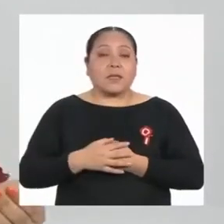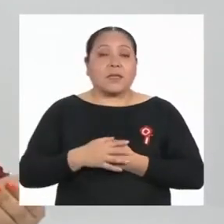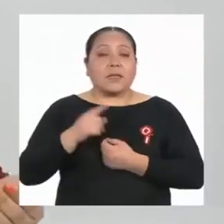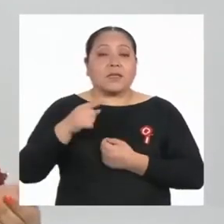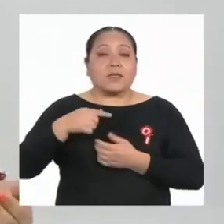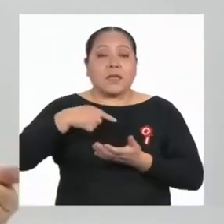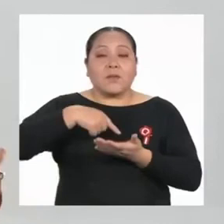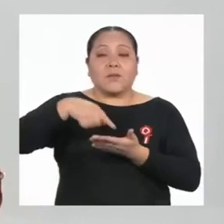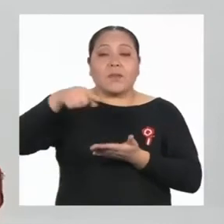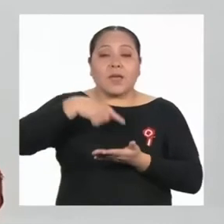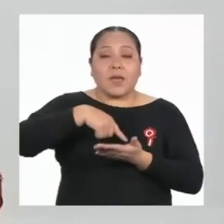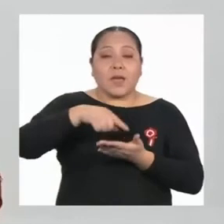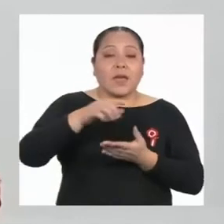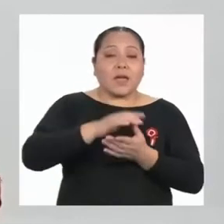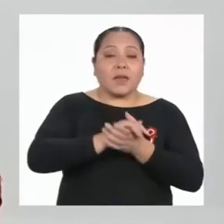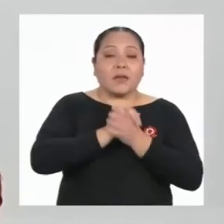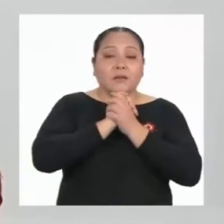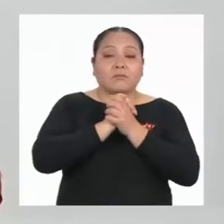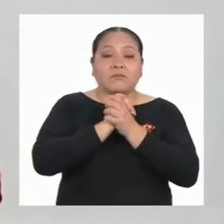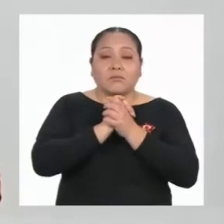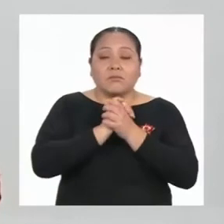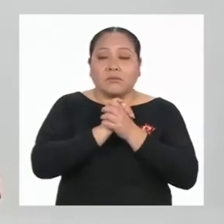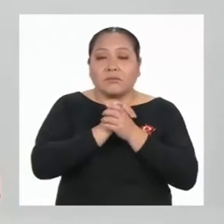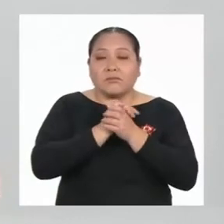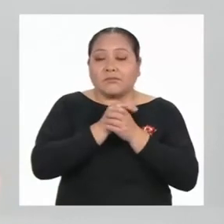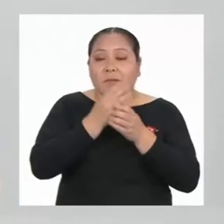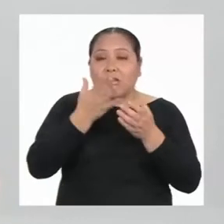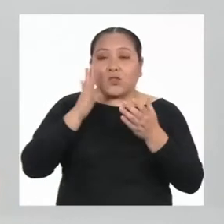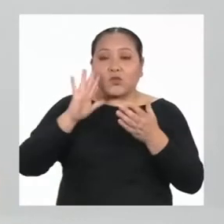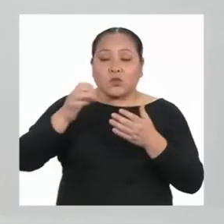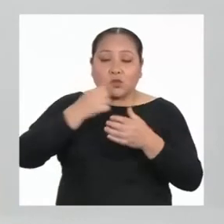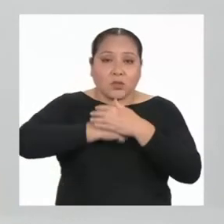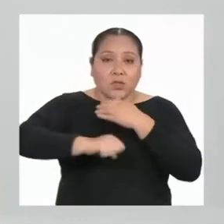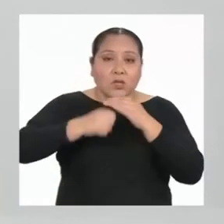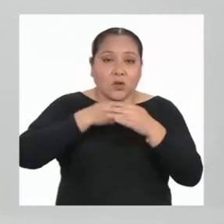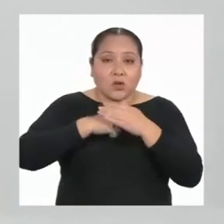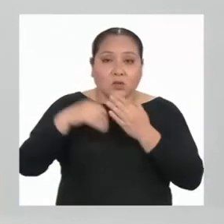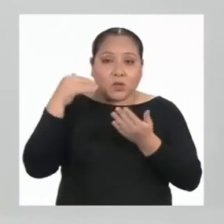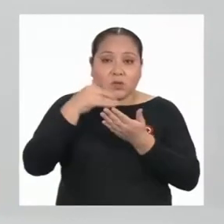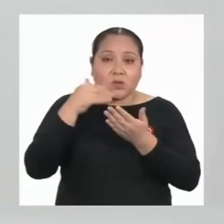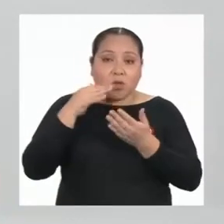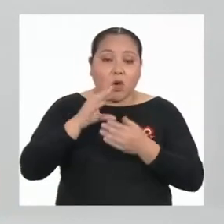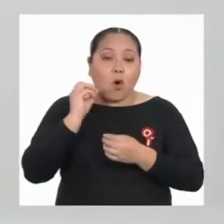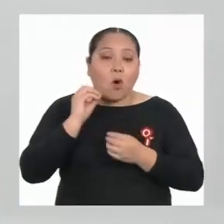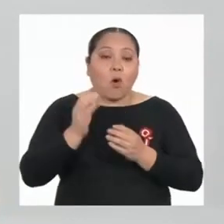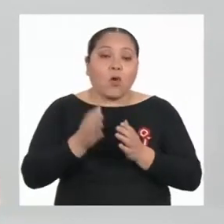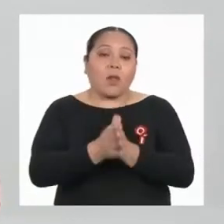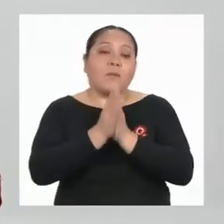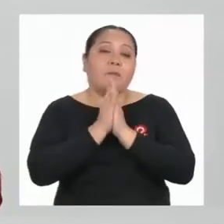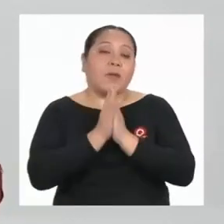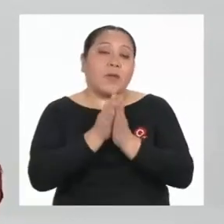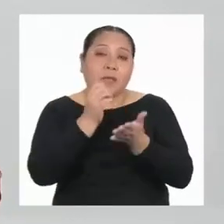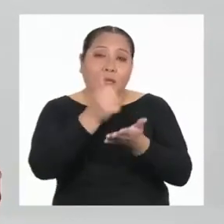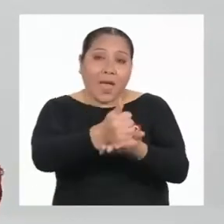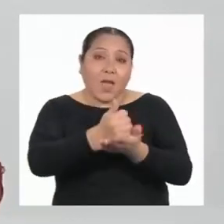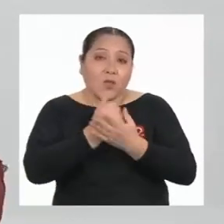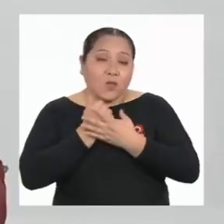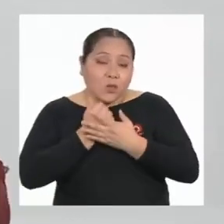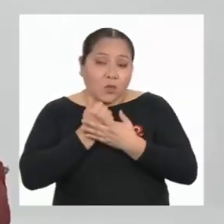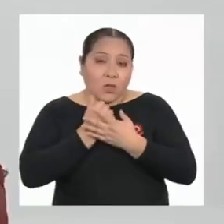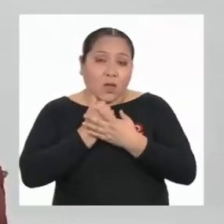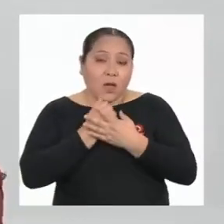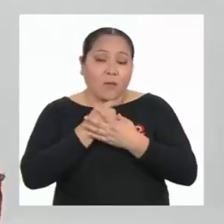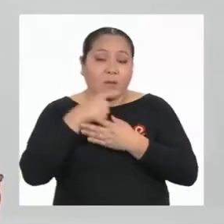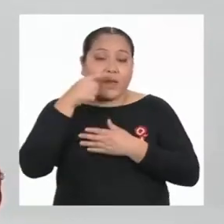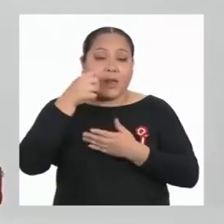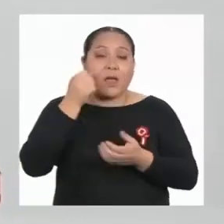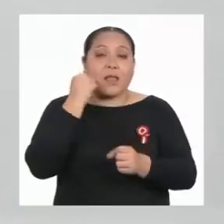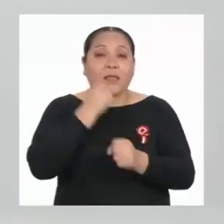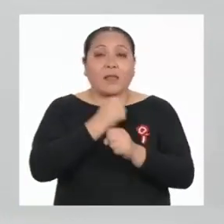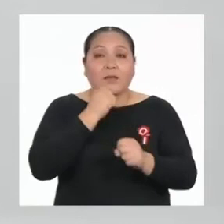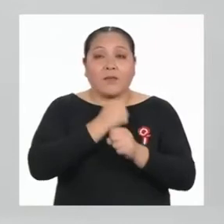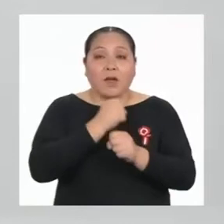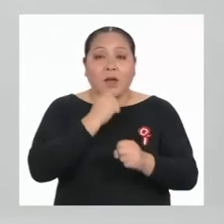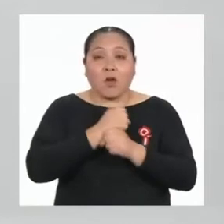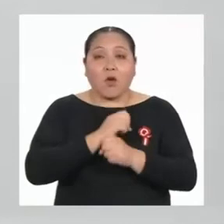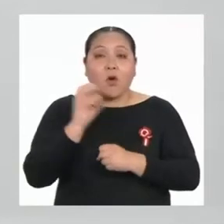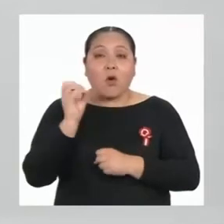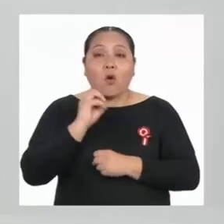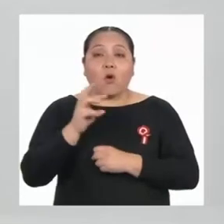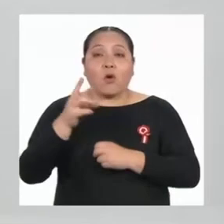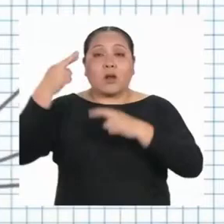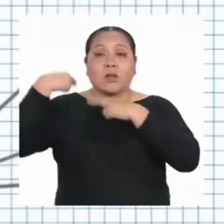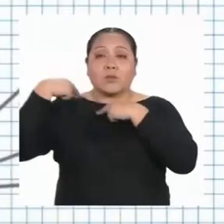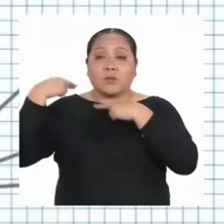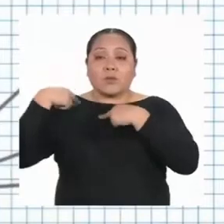sus hijas e hijos a estudiar o si les piden ayudar a generar ingresos o hacerse responsables de los